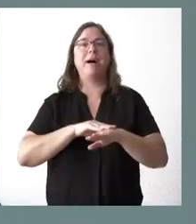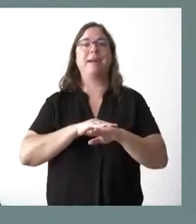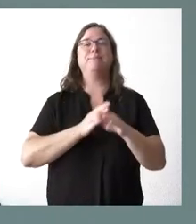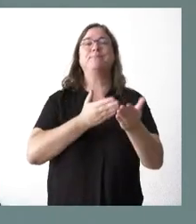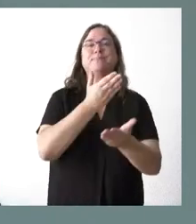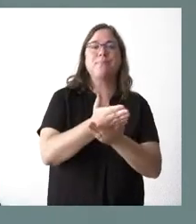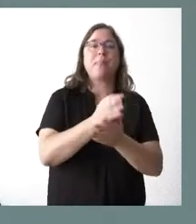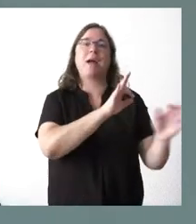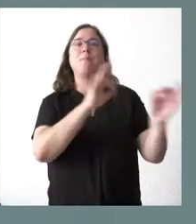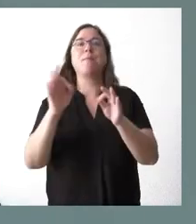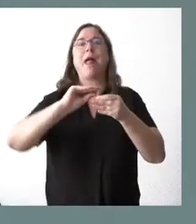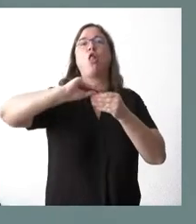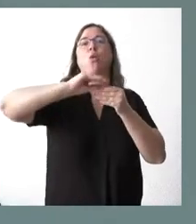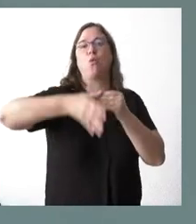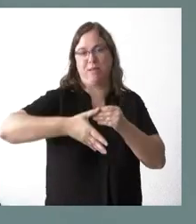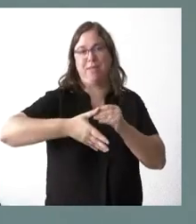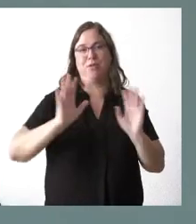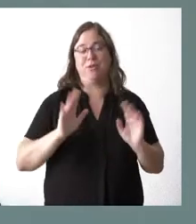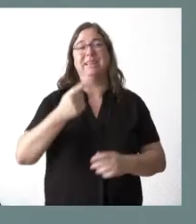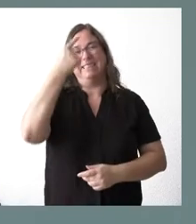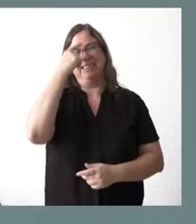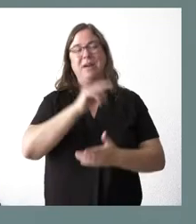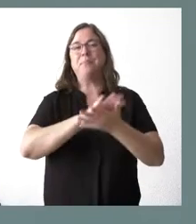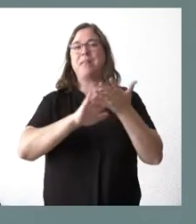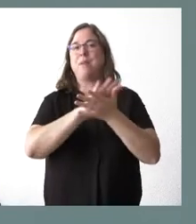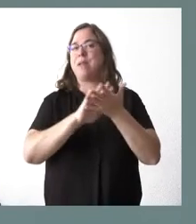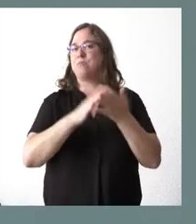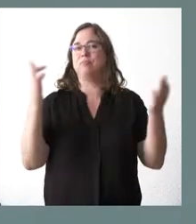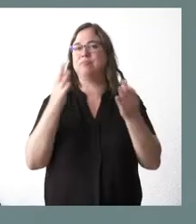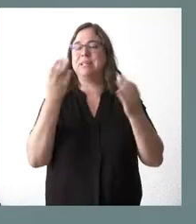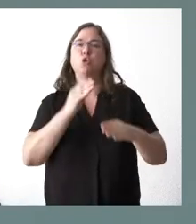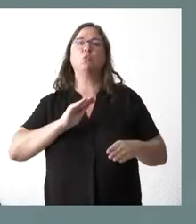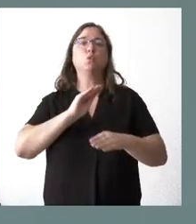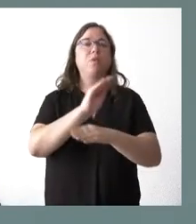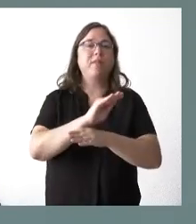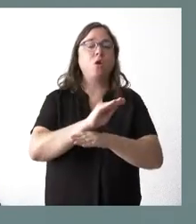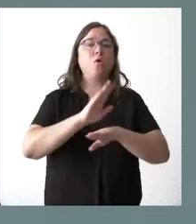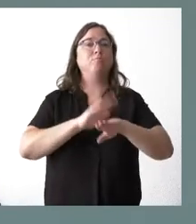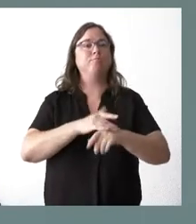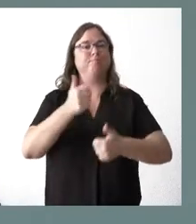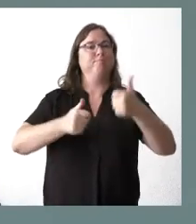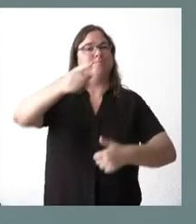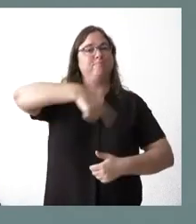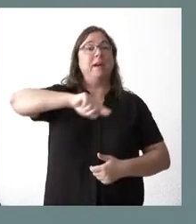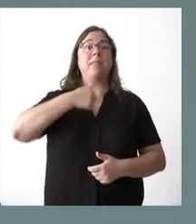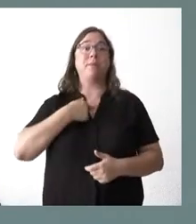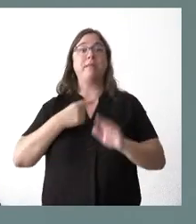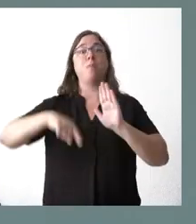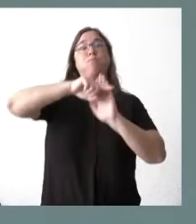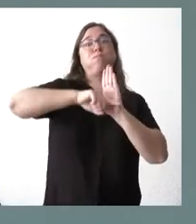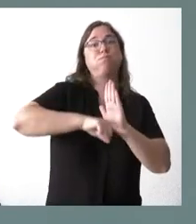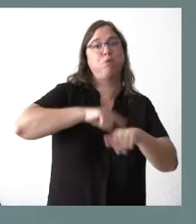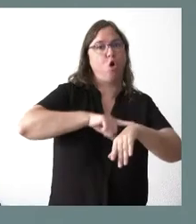o para ir preparando esa documentación. Tengan ustedes en cuenta que hablamos de una subvención en concurrencia competitiva por el orden de llegada. Y, por tanto,